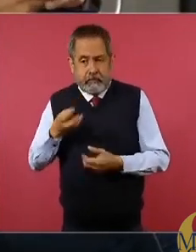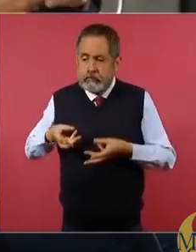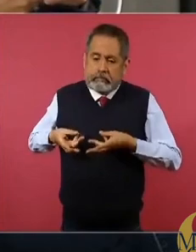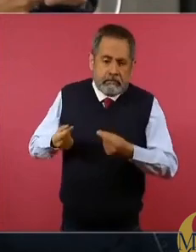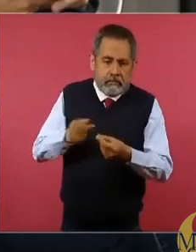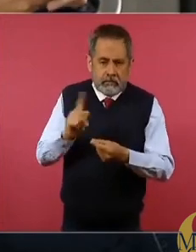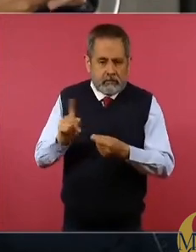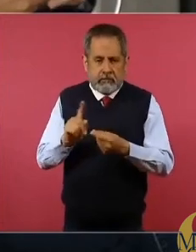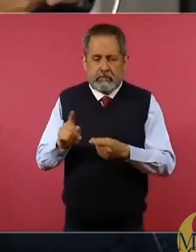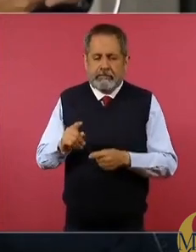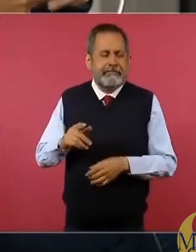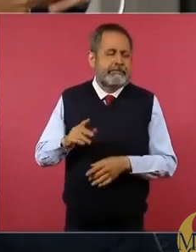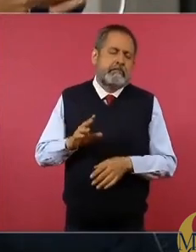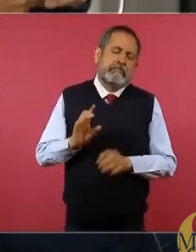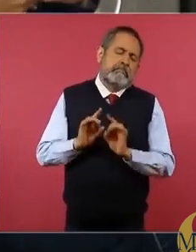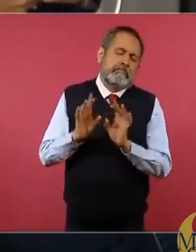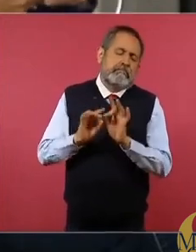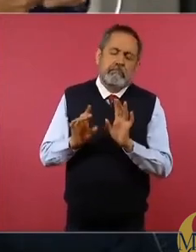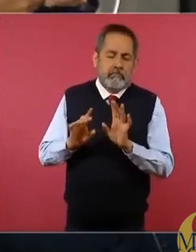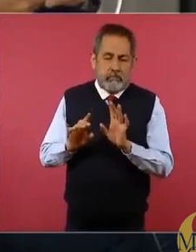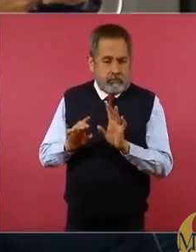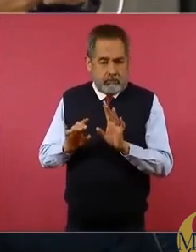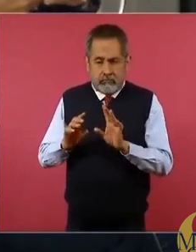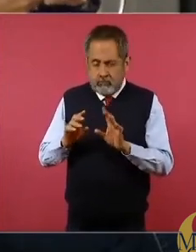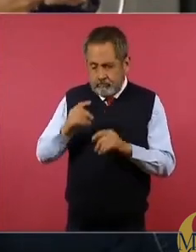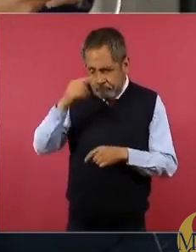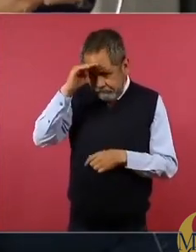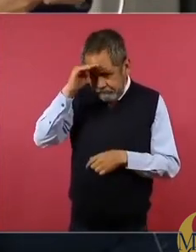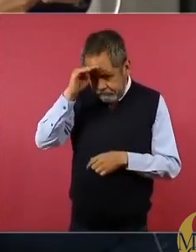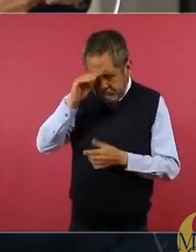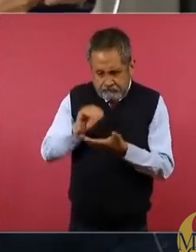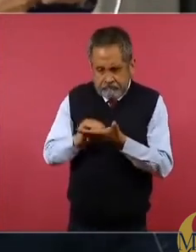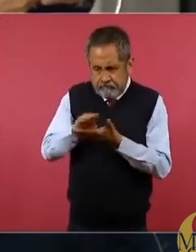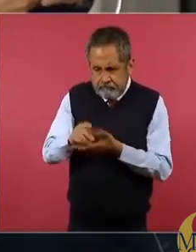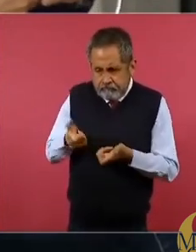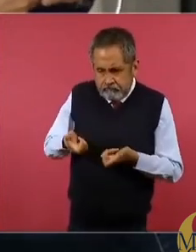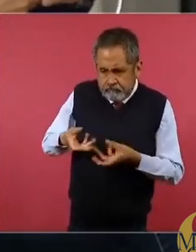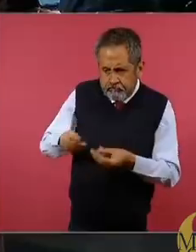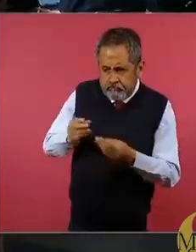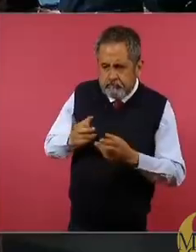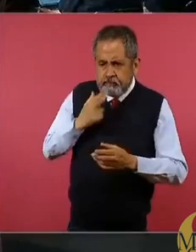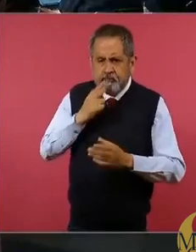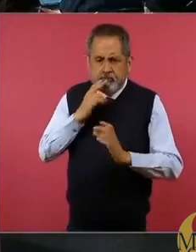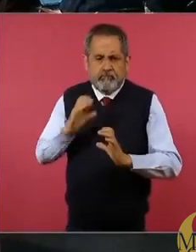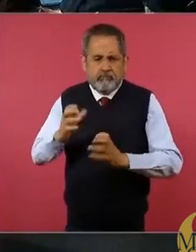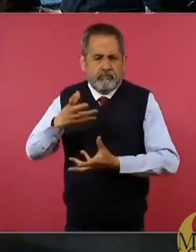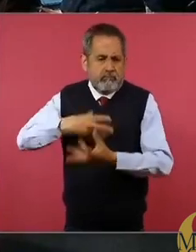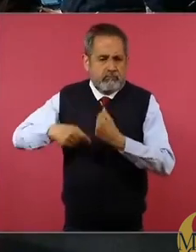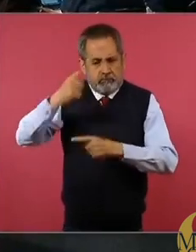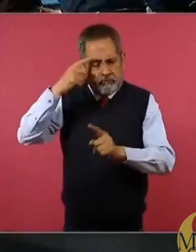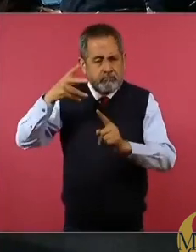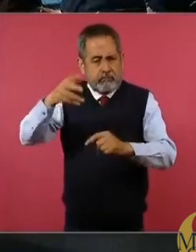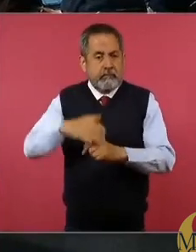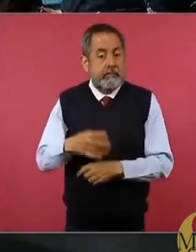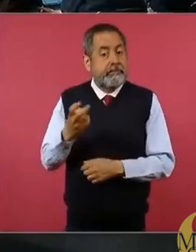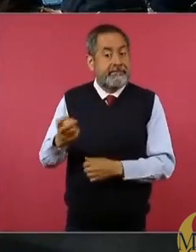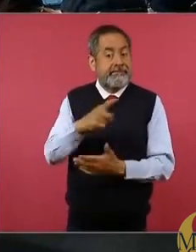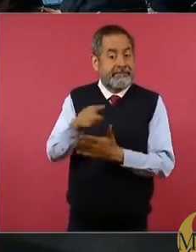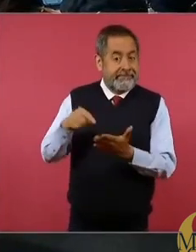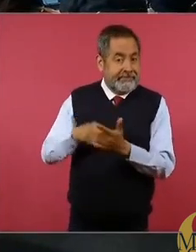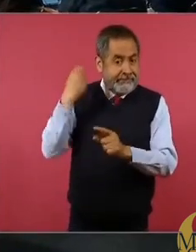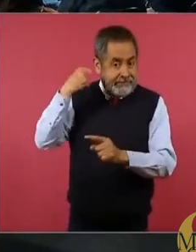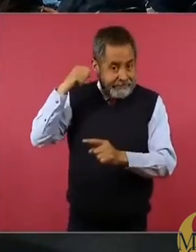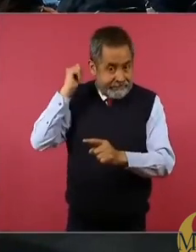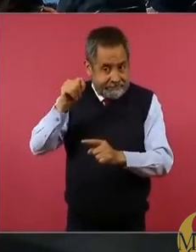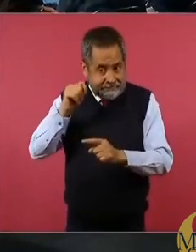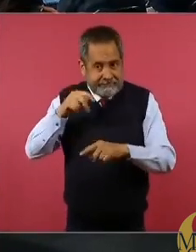ni meramente un gusto, es desde toda óptica una inversión múltiple. Señor presidente, este espacio ha sido testigo de cómo fuimos